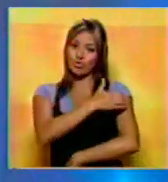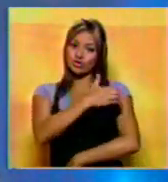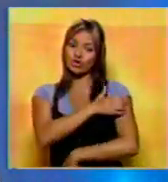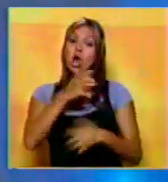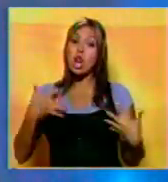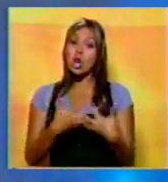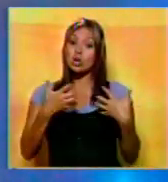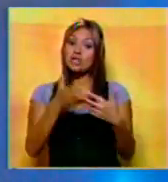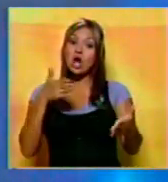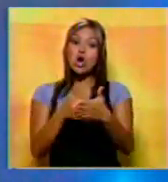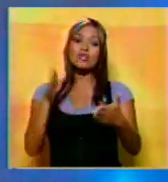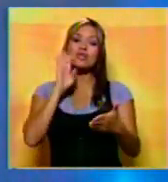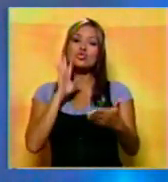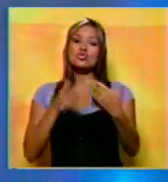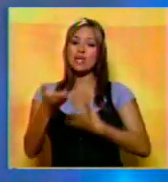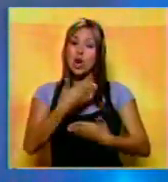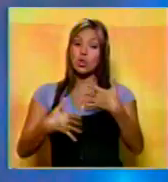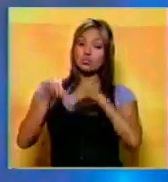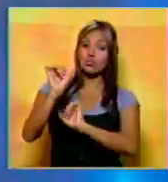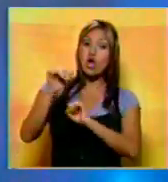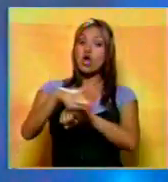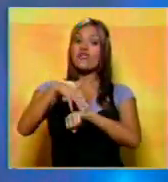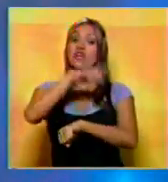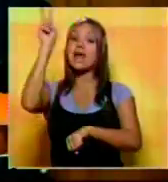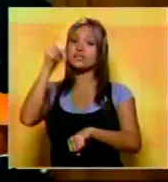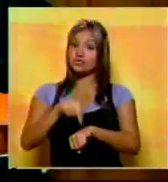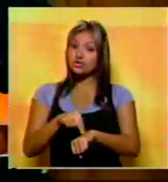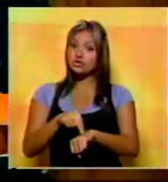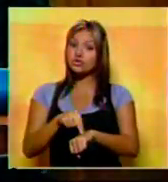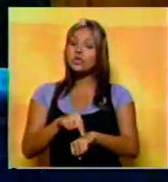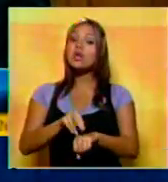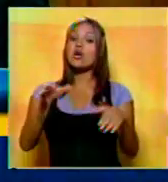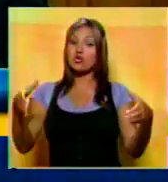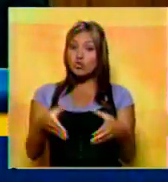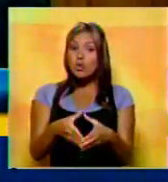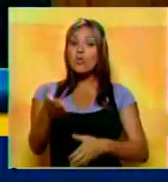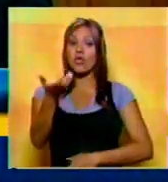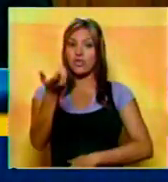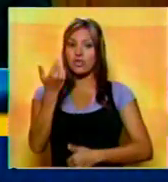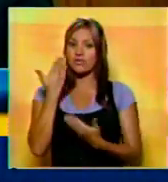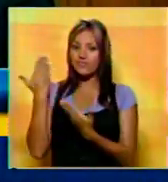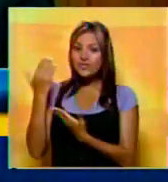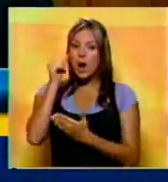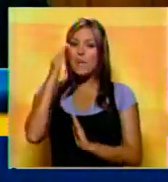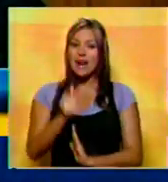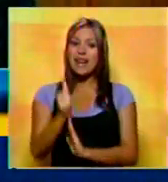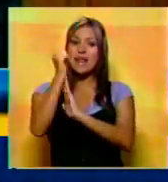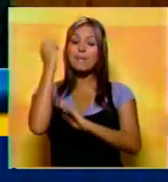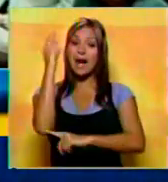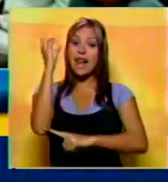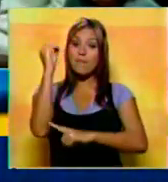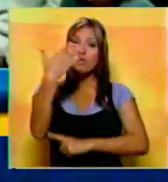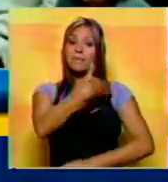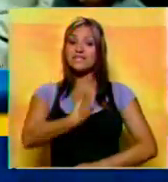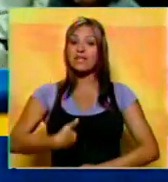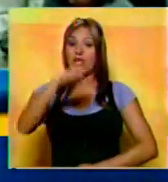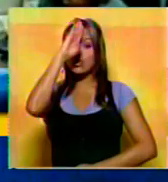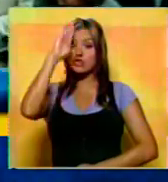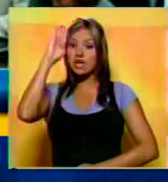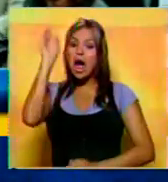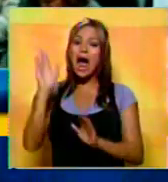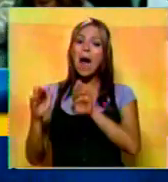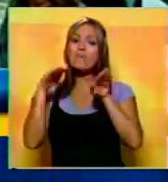de la lucha contra el flagelo que adelanta el Gobierno Nacional. La bancada oficialista, liderada por el presidente del Parlamento, Diosdado Cabello,